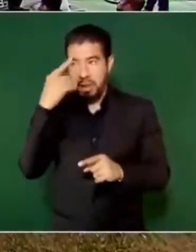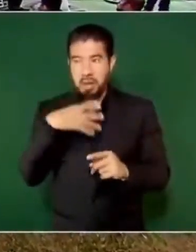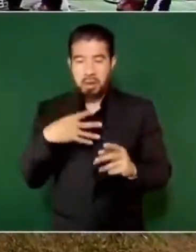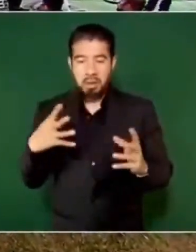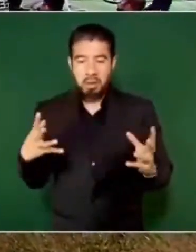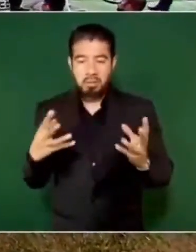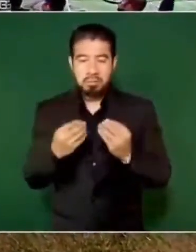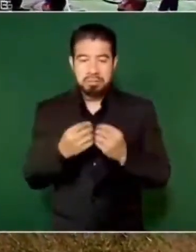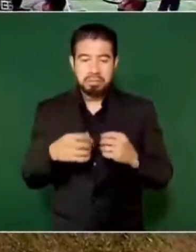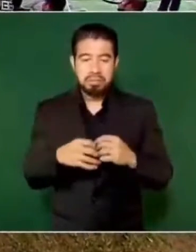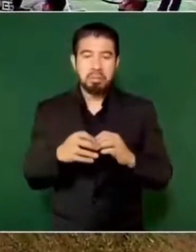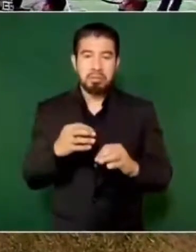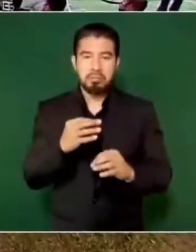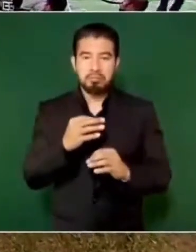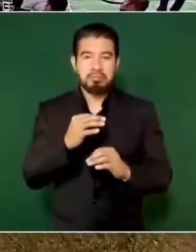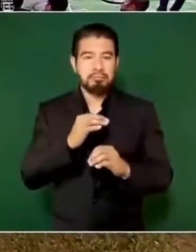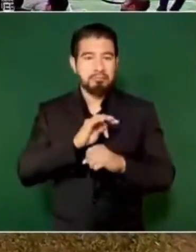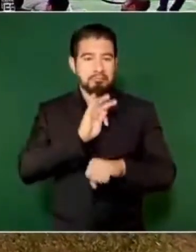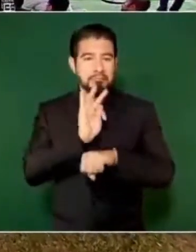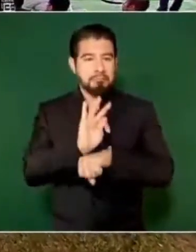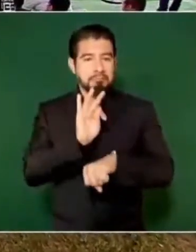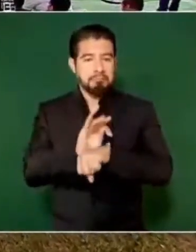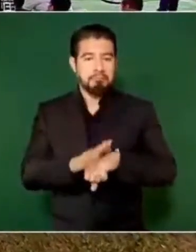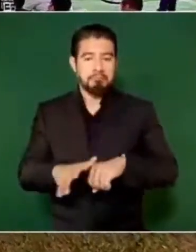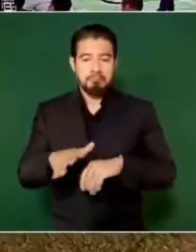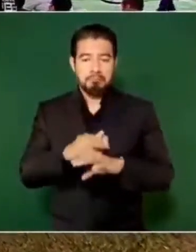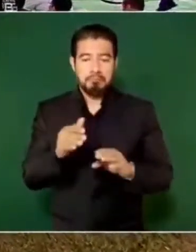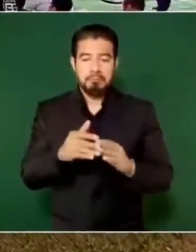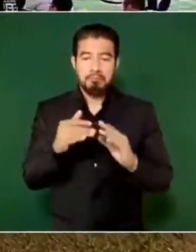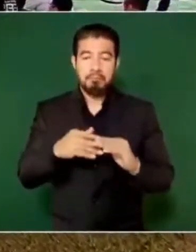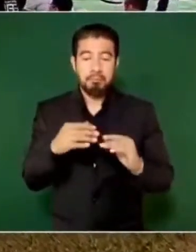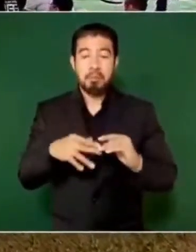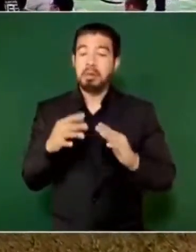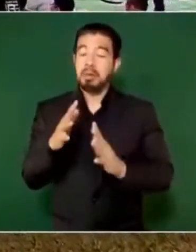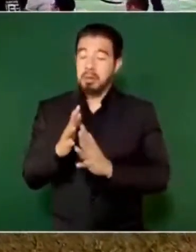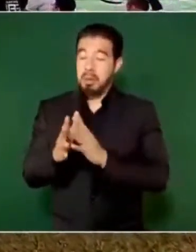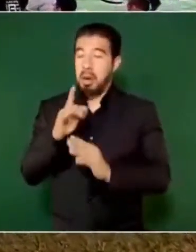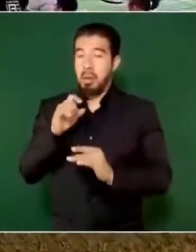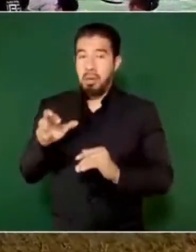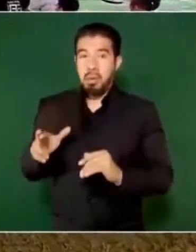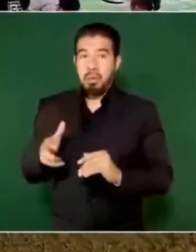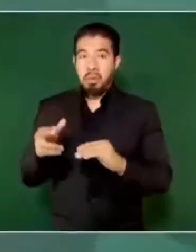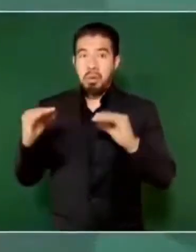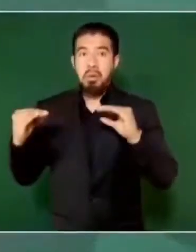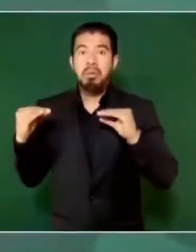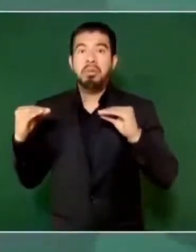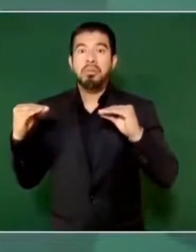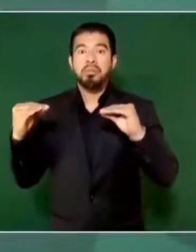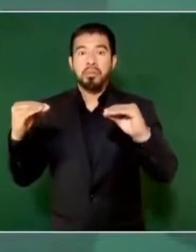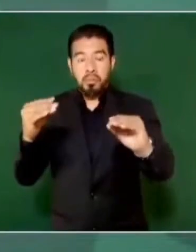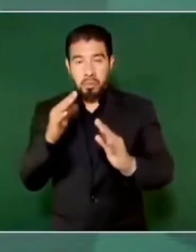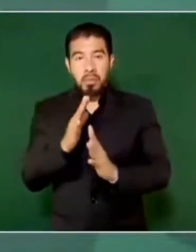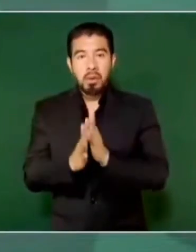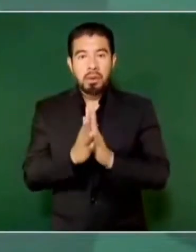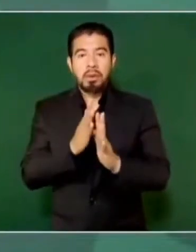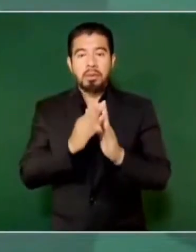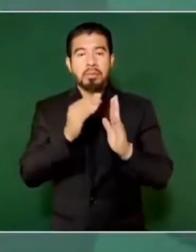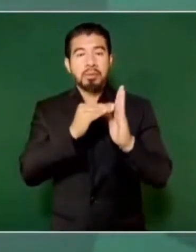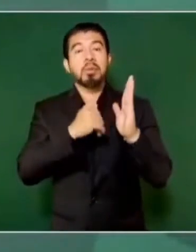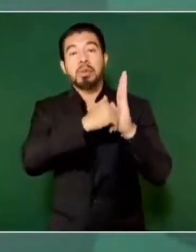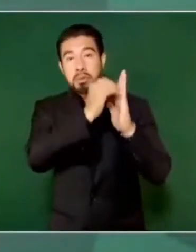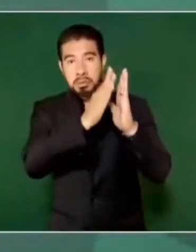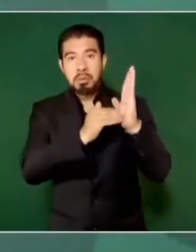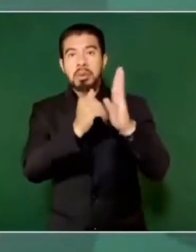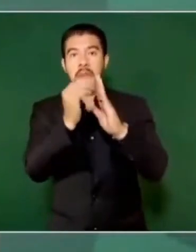acueducto y en el malecón efectivamente se están realizando trabajos de mantenimiento y pintura a las casas y edificios